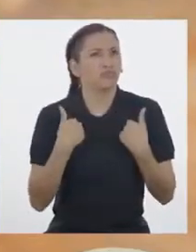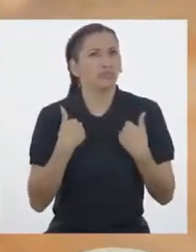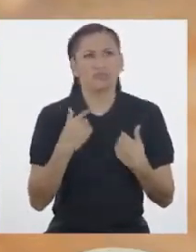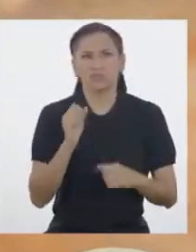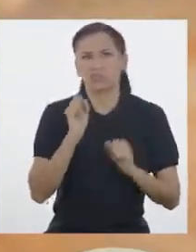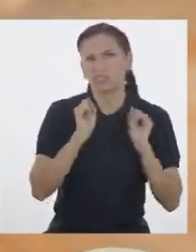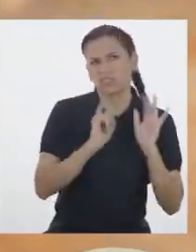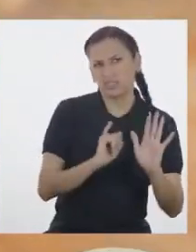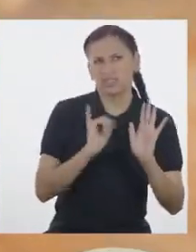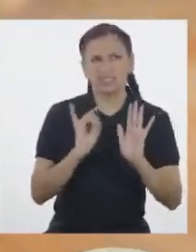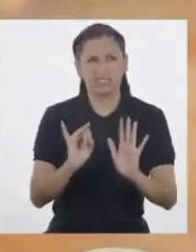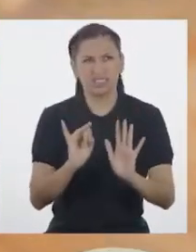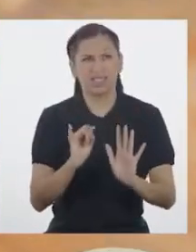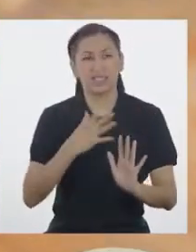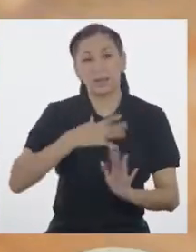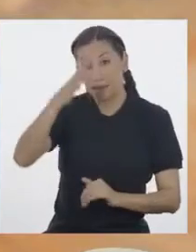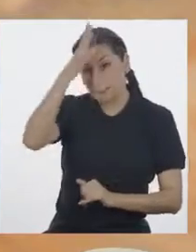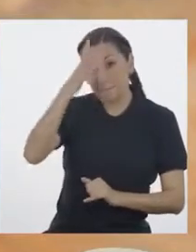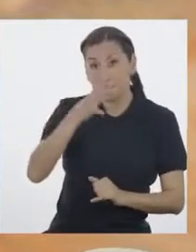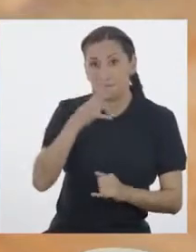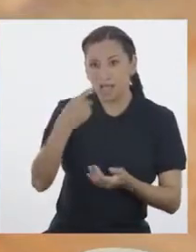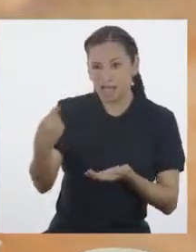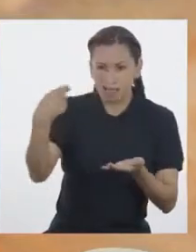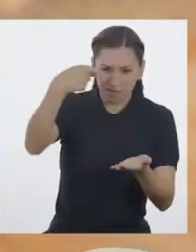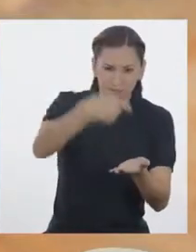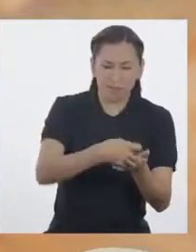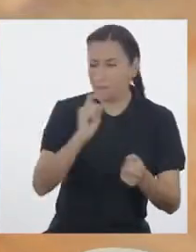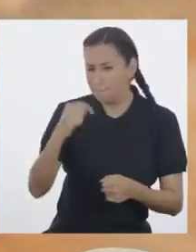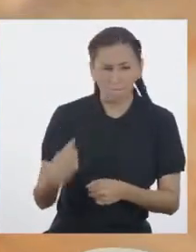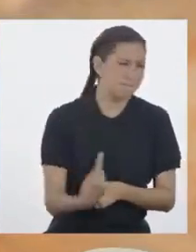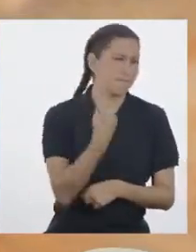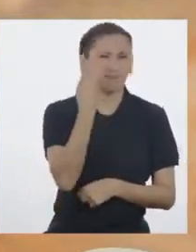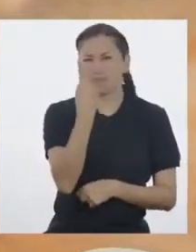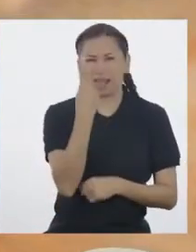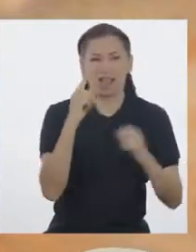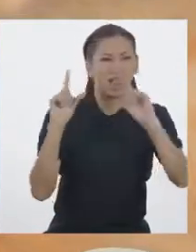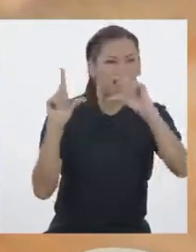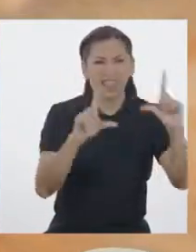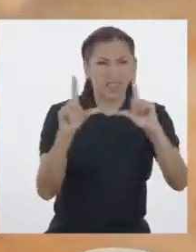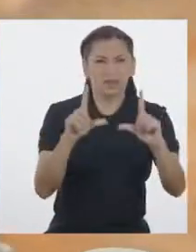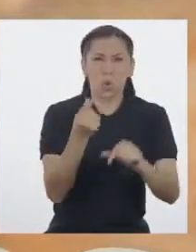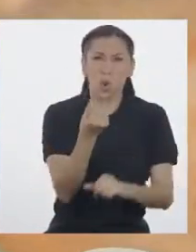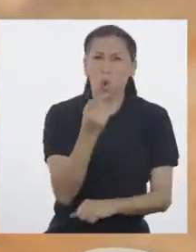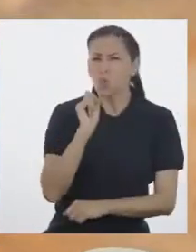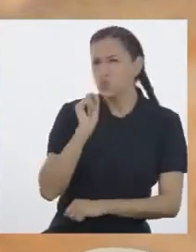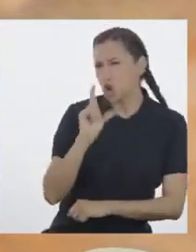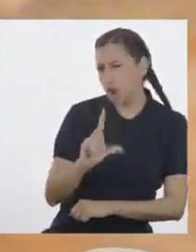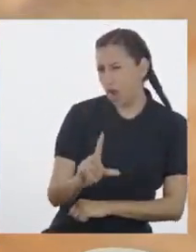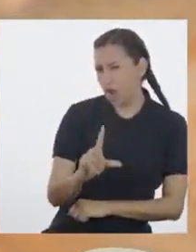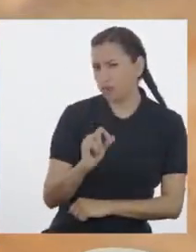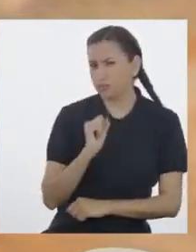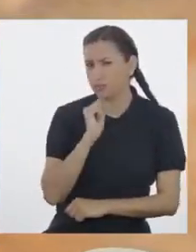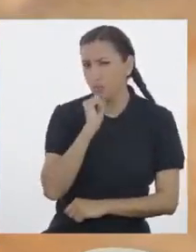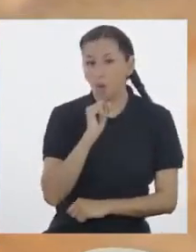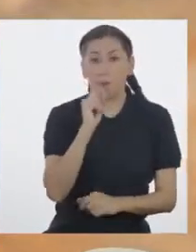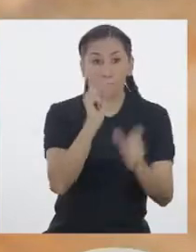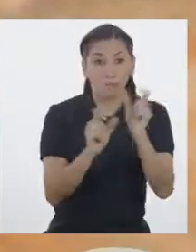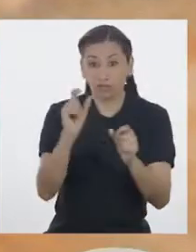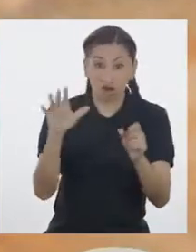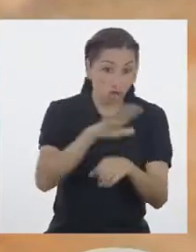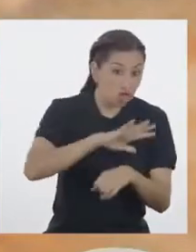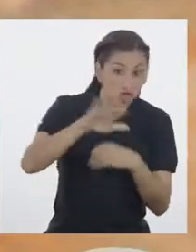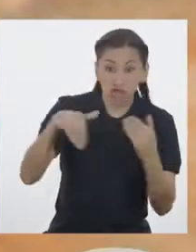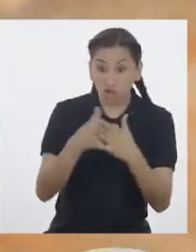y mis padres compraron nuestro primer televisor Eran bien caros y poca gente